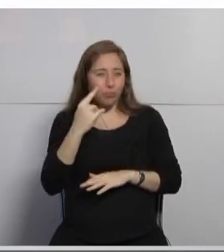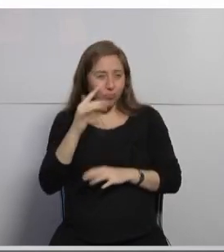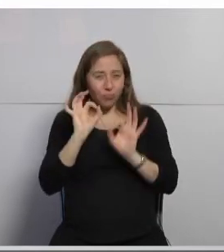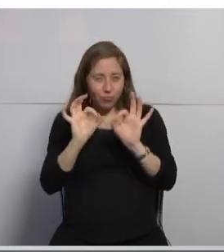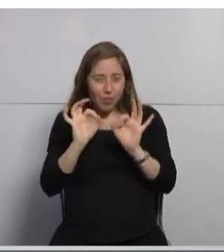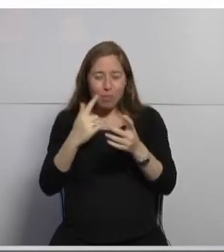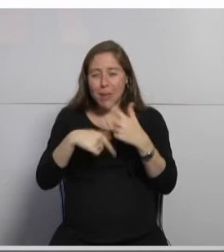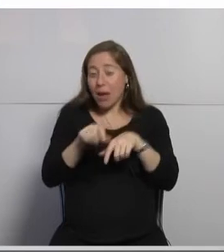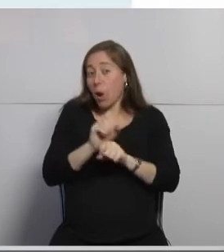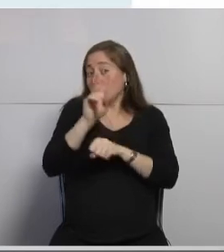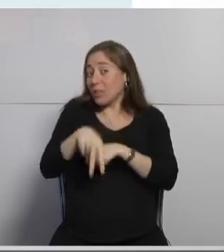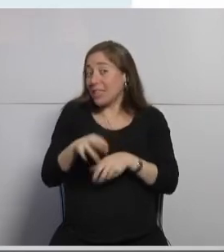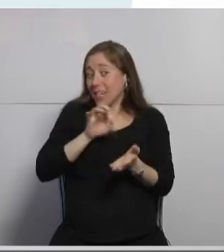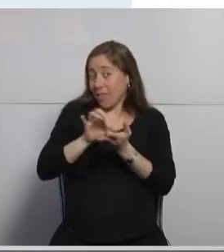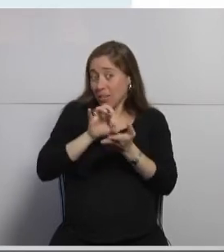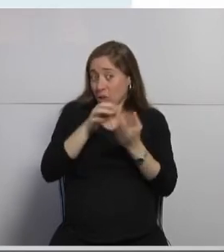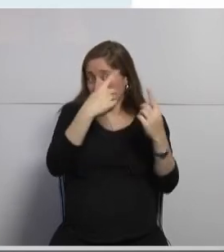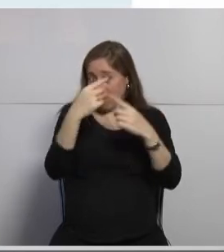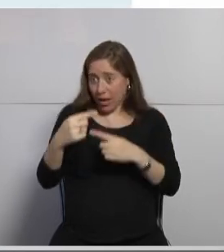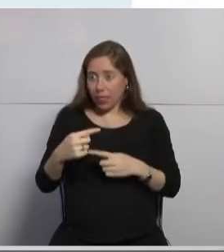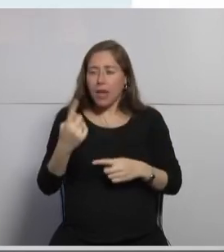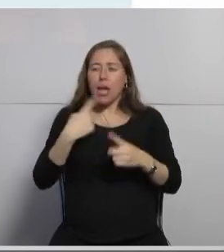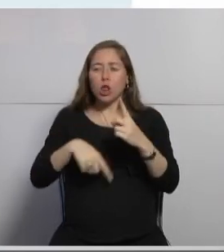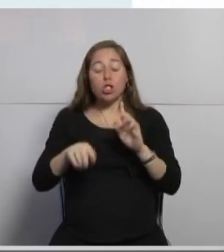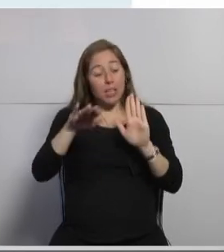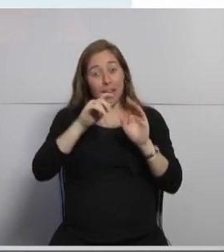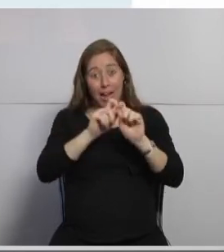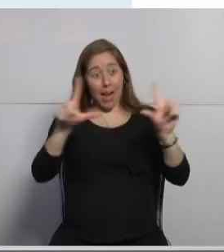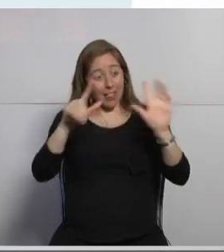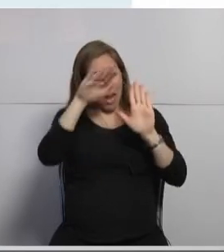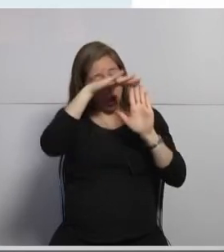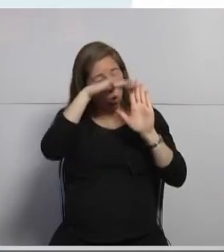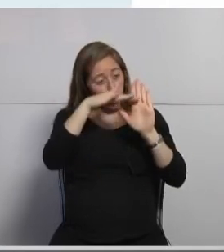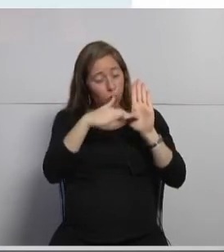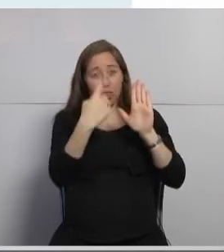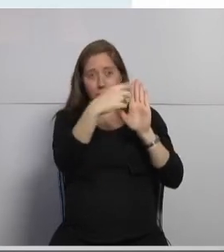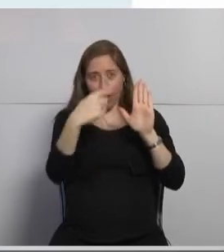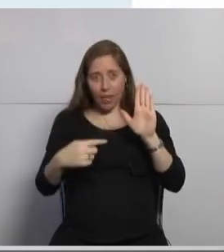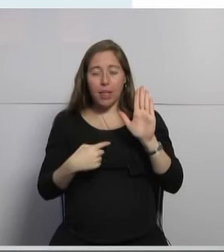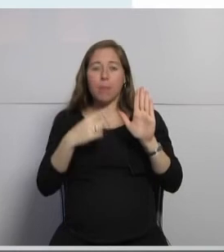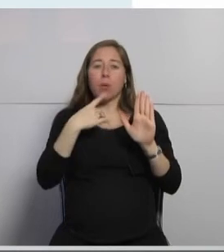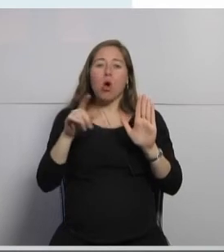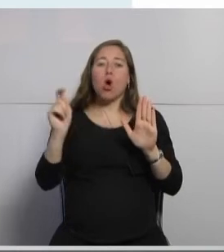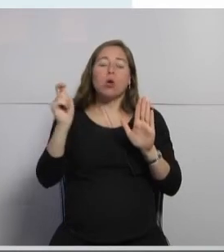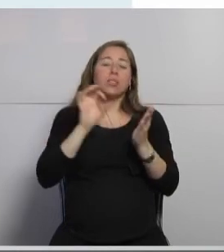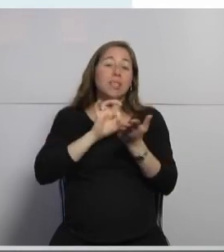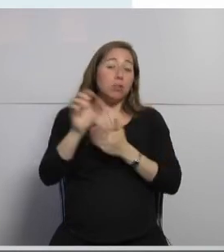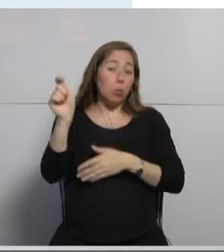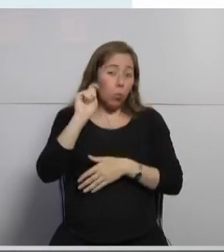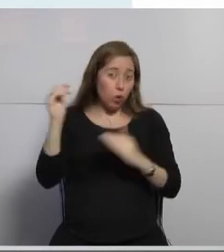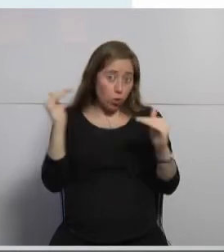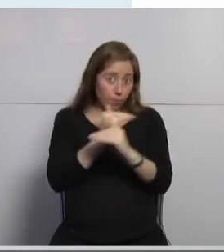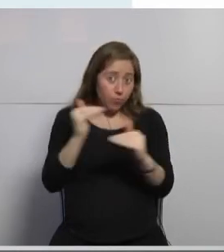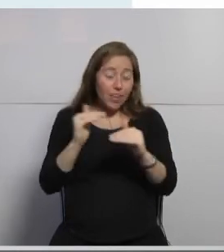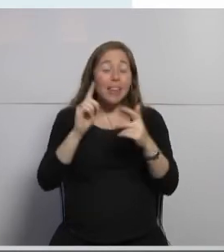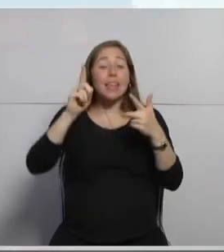y poder utilizar estos servicios el catálogo de servicios que tienen hoy en día son el servicio de transporte público y el servicio